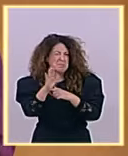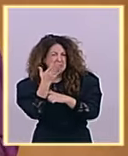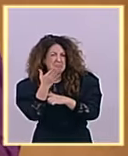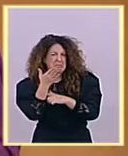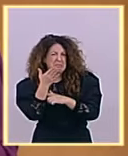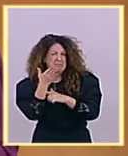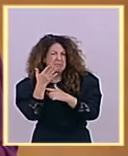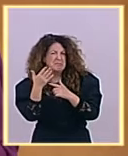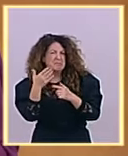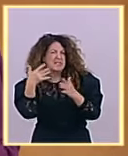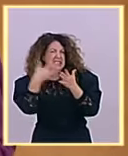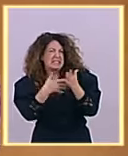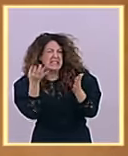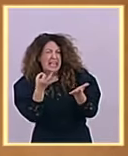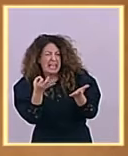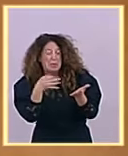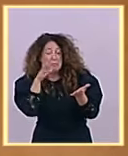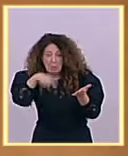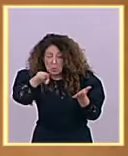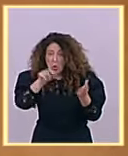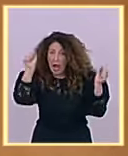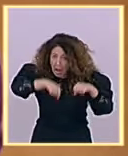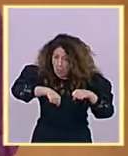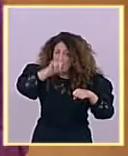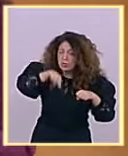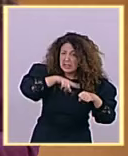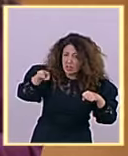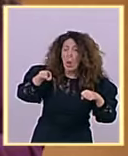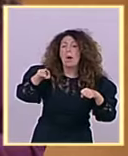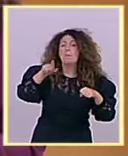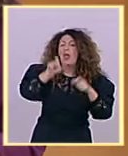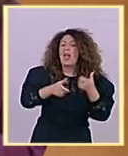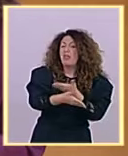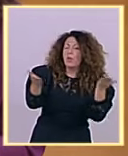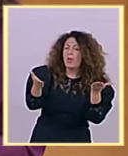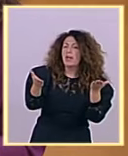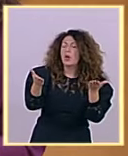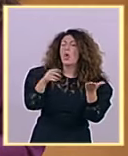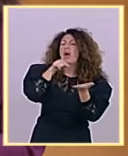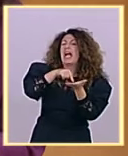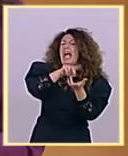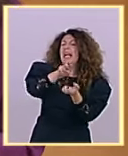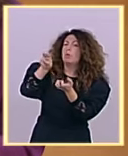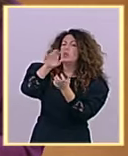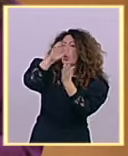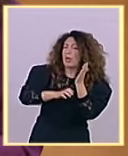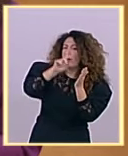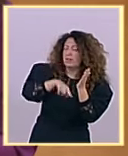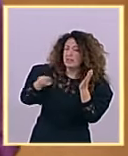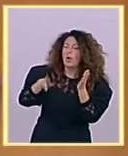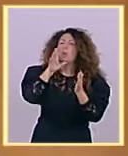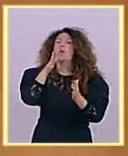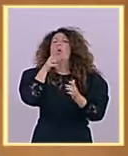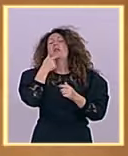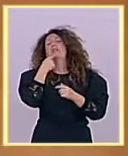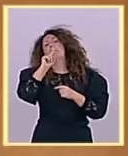impuestos a los ciudadanos, porque por una parte dice que su rebaja es quirúrgica, que es la que plantea el gobierno y ustedes votan en contra